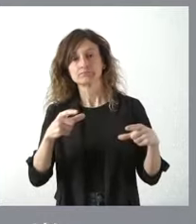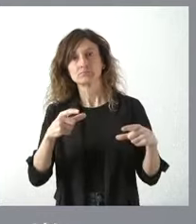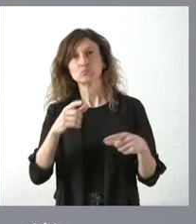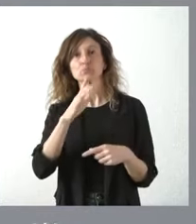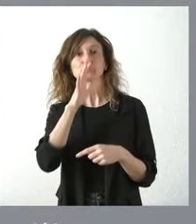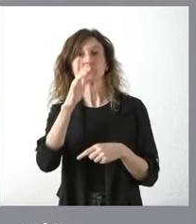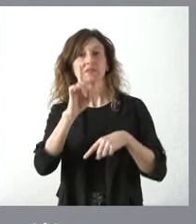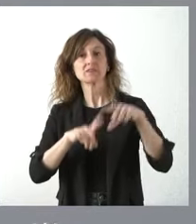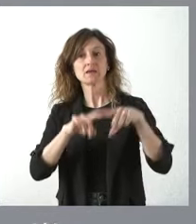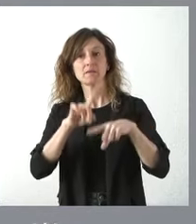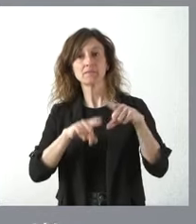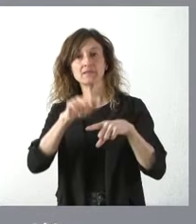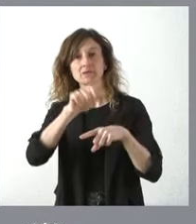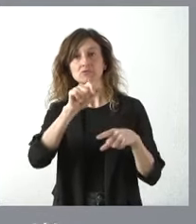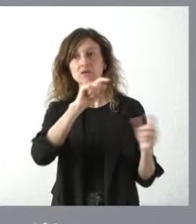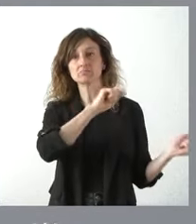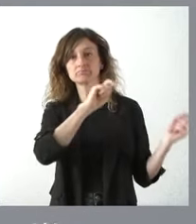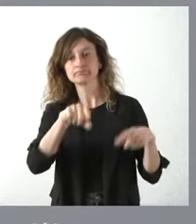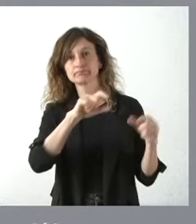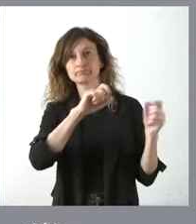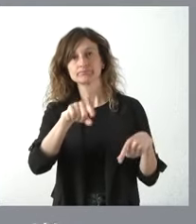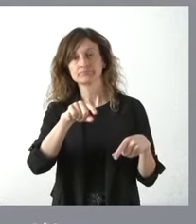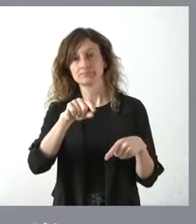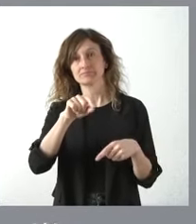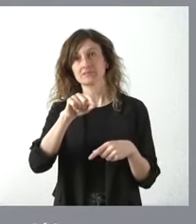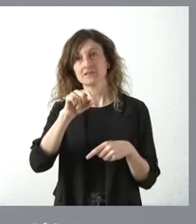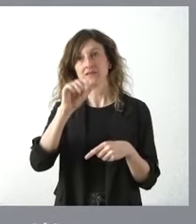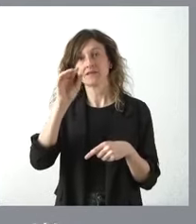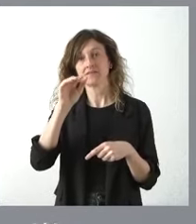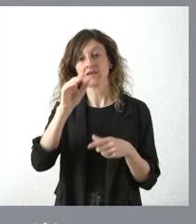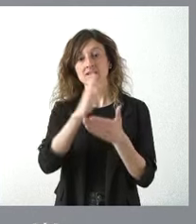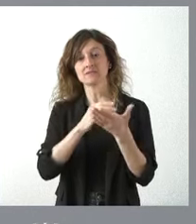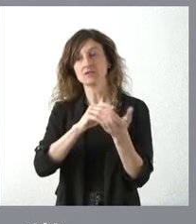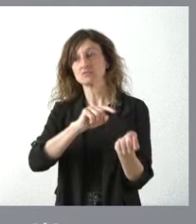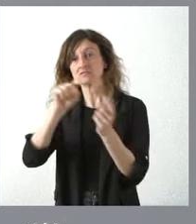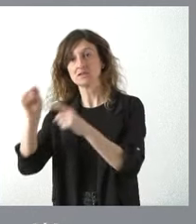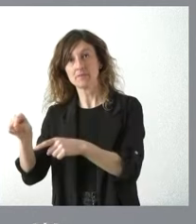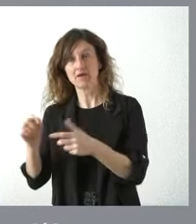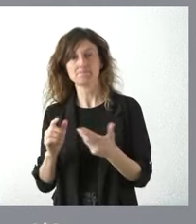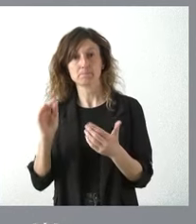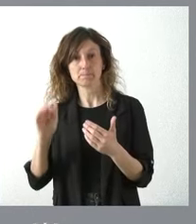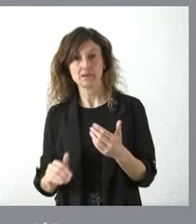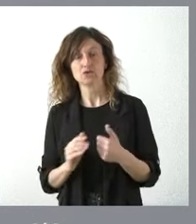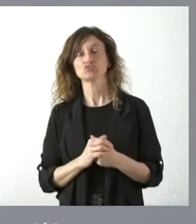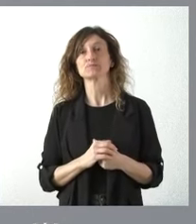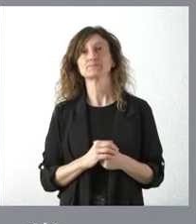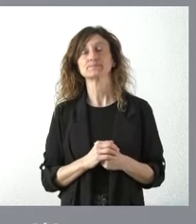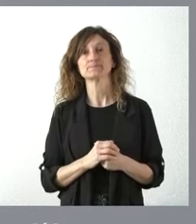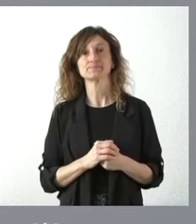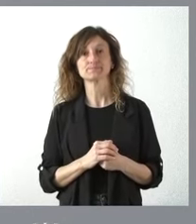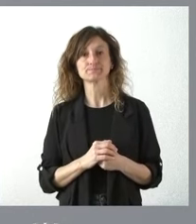en el saldo migratorio positivo. Vienen más personas del exterior de las que se van de nuestra comunidad a otros lugares y